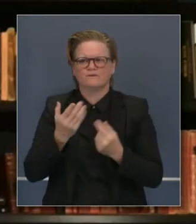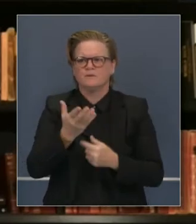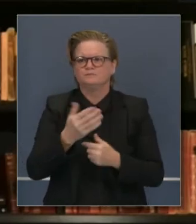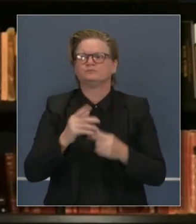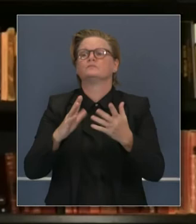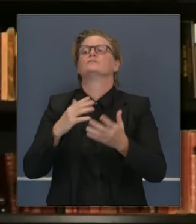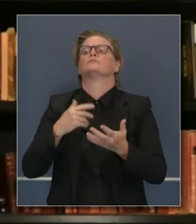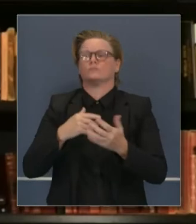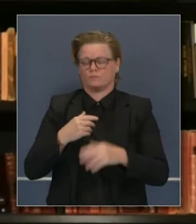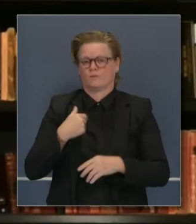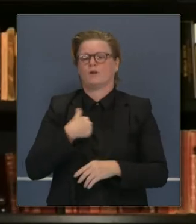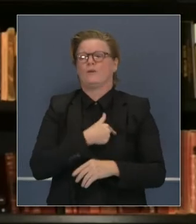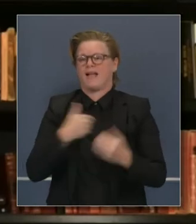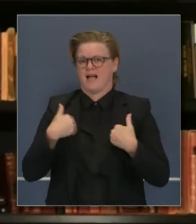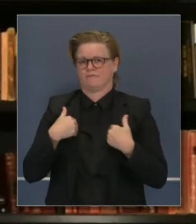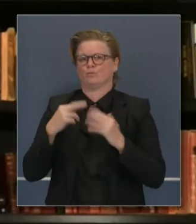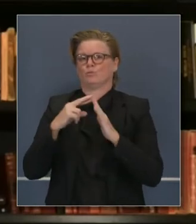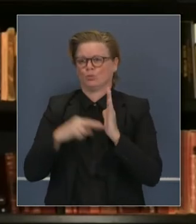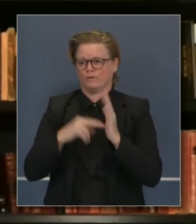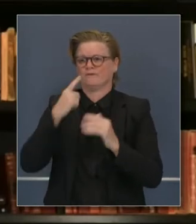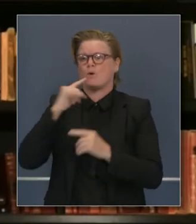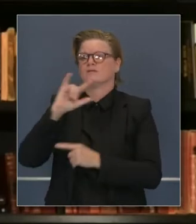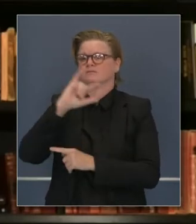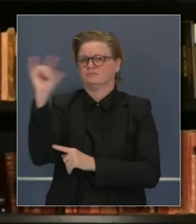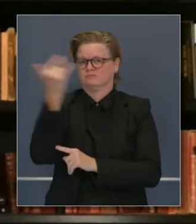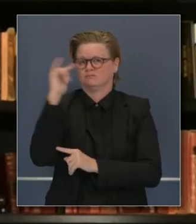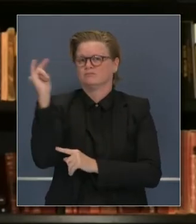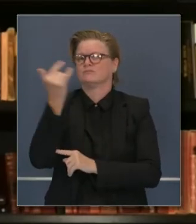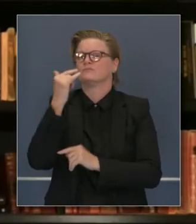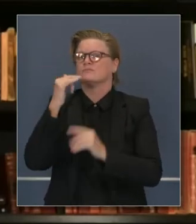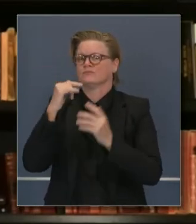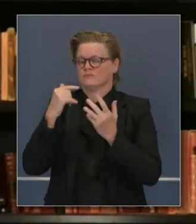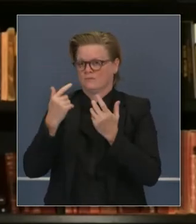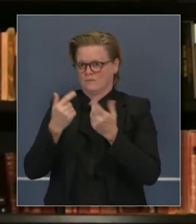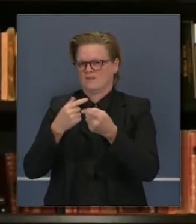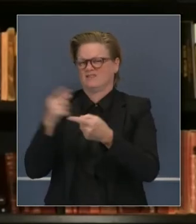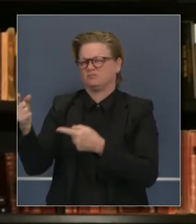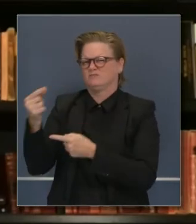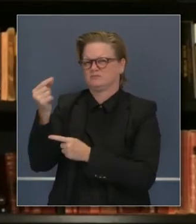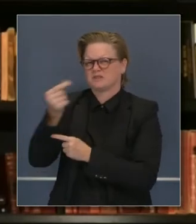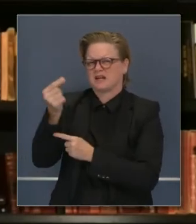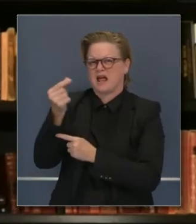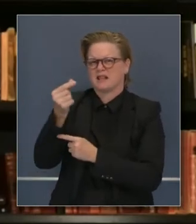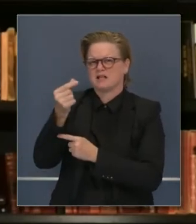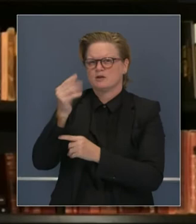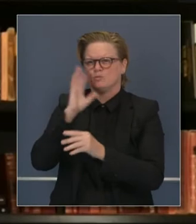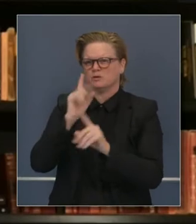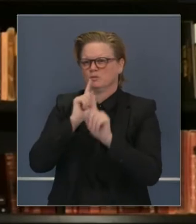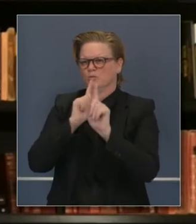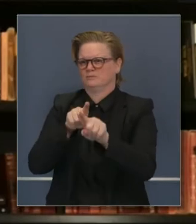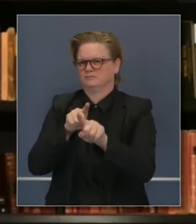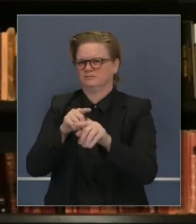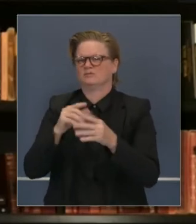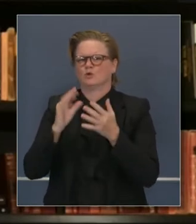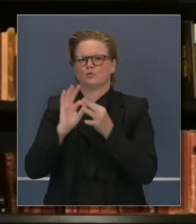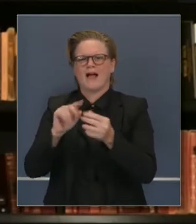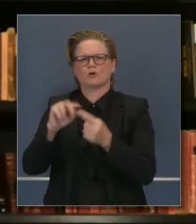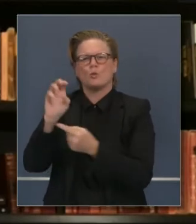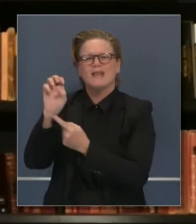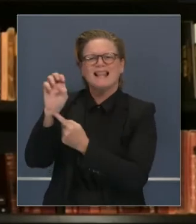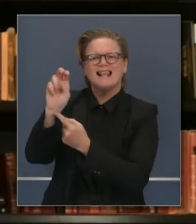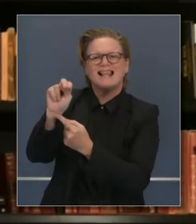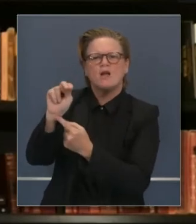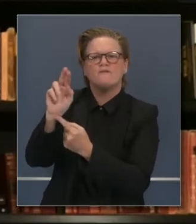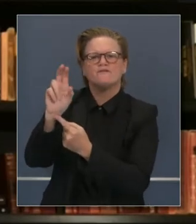emitimos pautas específicamente sobre viajes. doctor Gally hablará de esto más a fondo en un momento. Hablamos de la aplicación de la